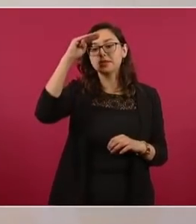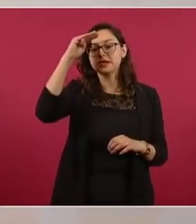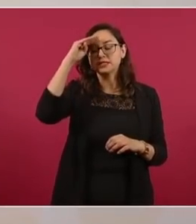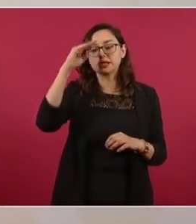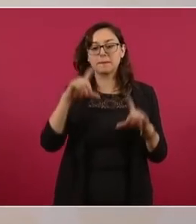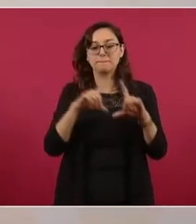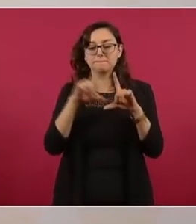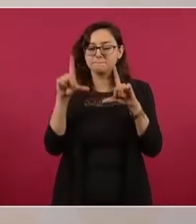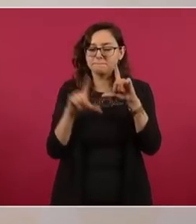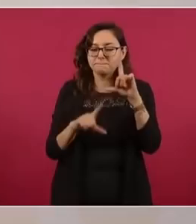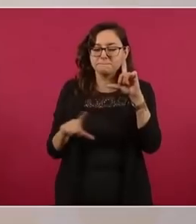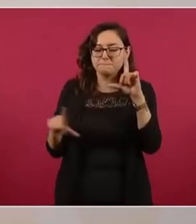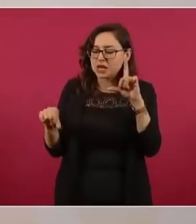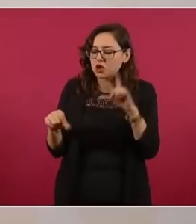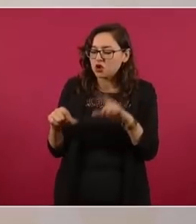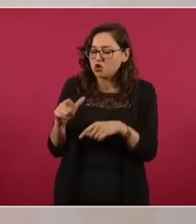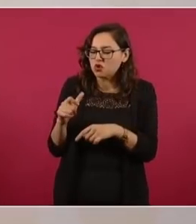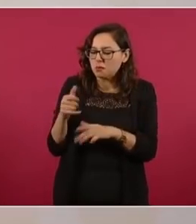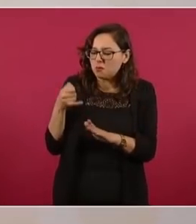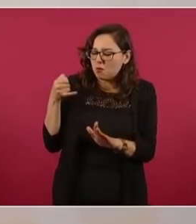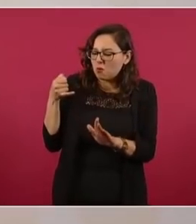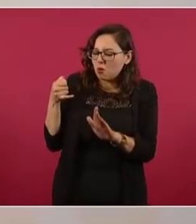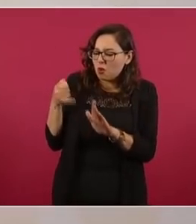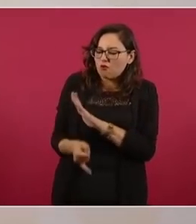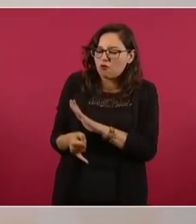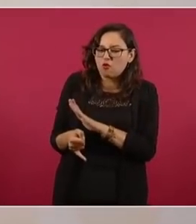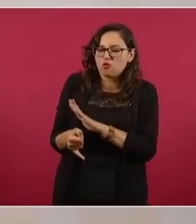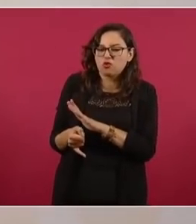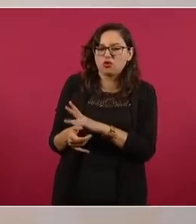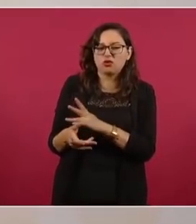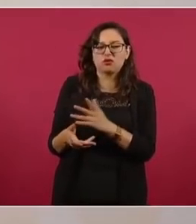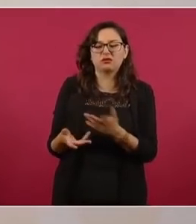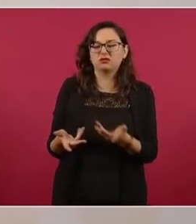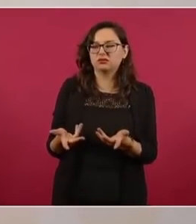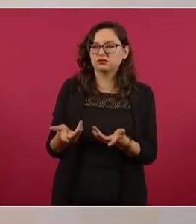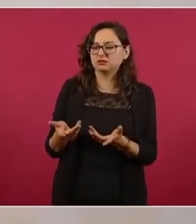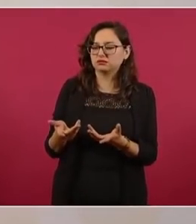es cualquier cosa, es nada.